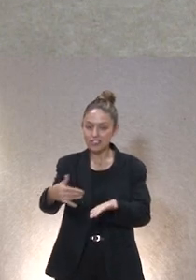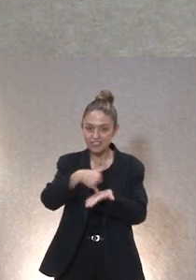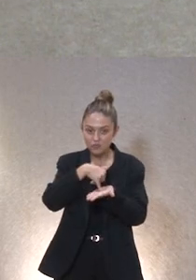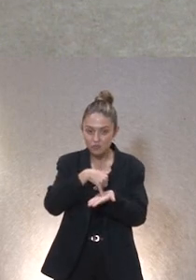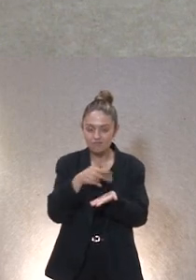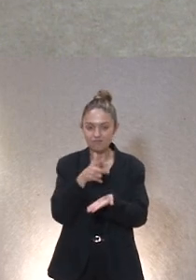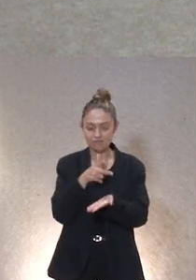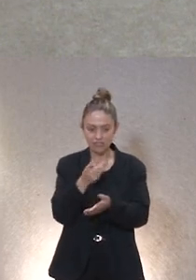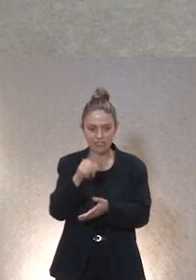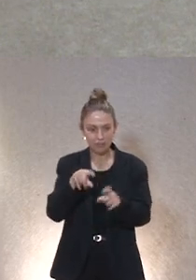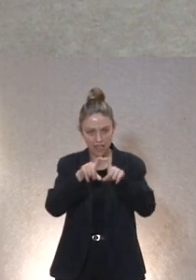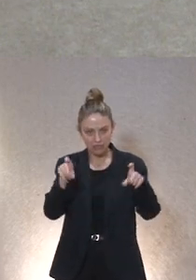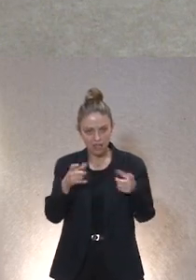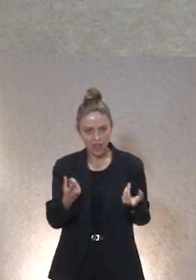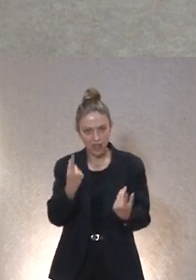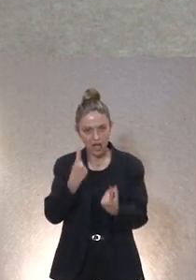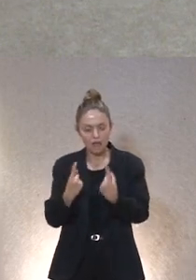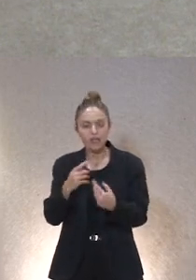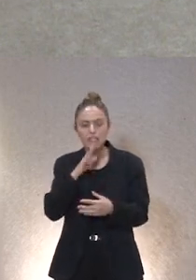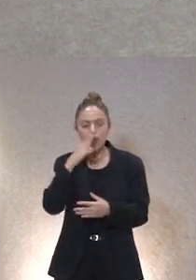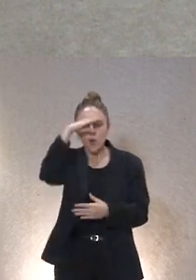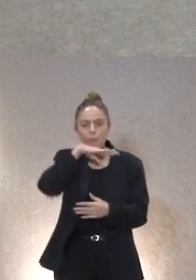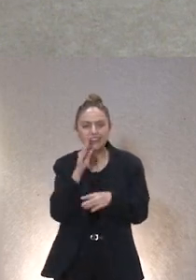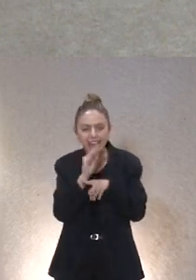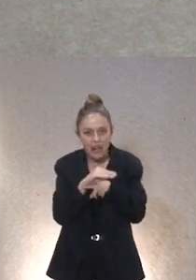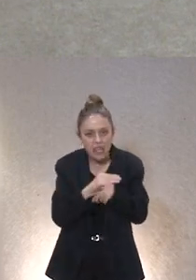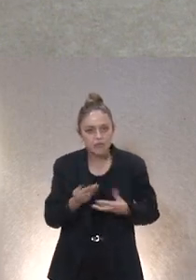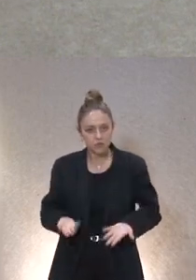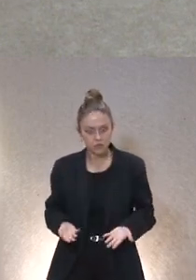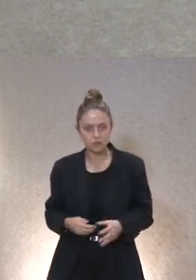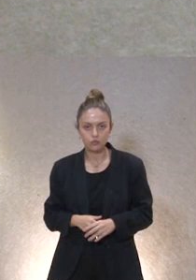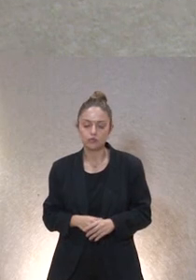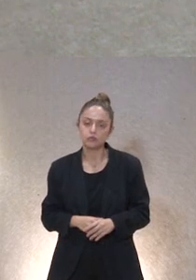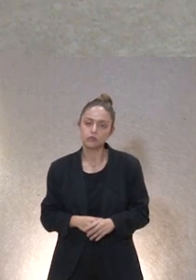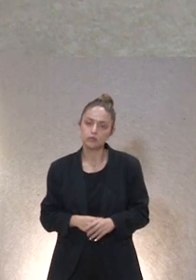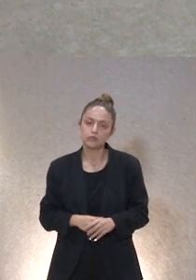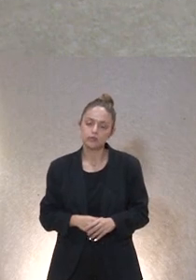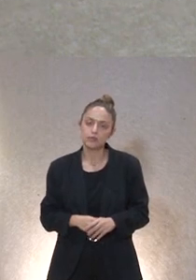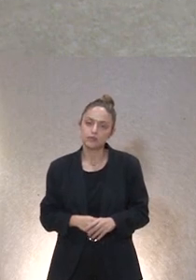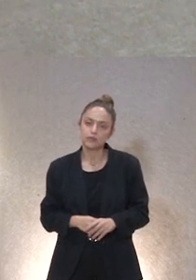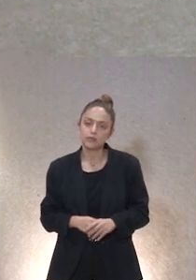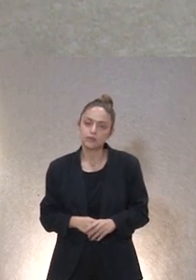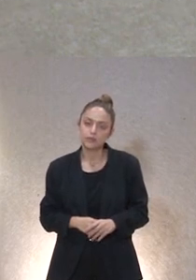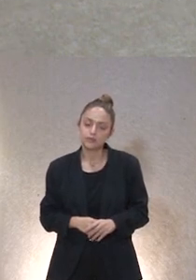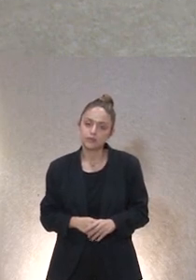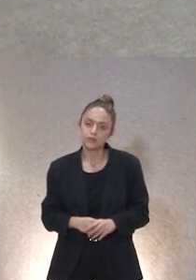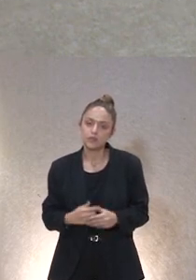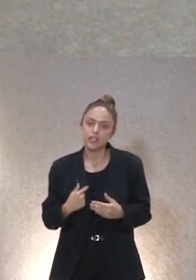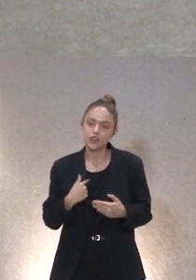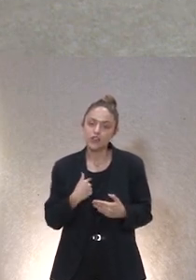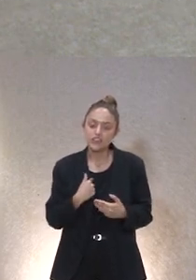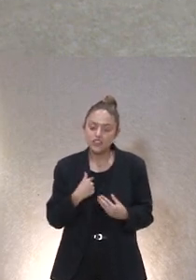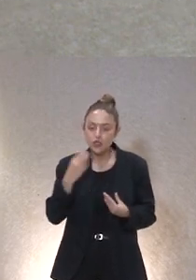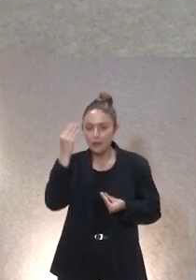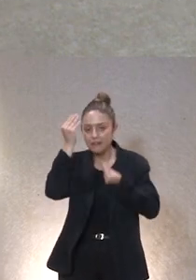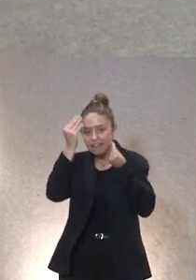parte incluso de la propia entidad a lo mejor con los paternalismos que decíamos antes y demás y sobre todo yo creo que ahí es